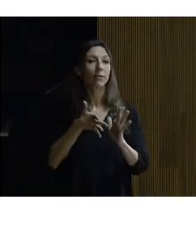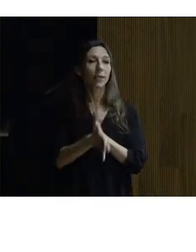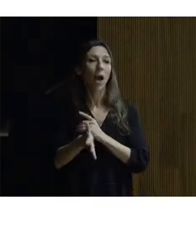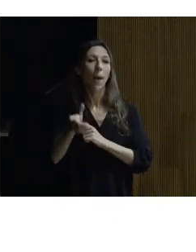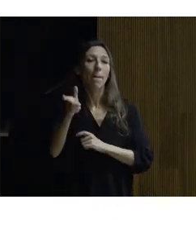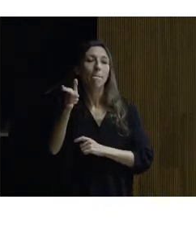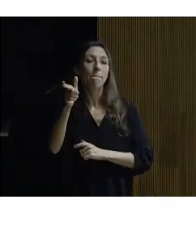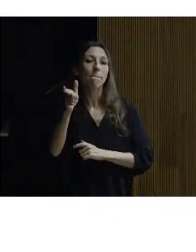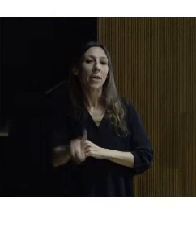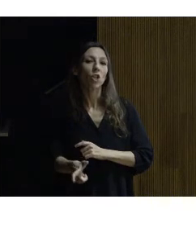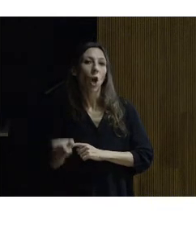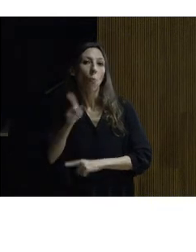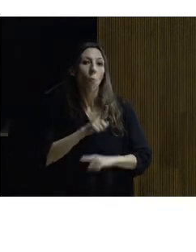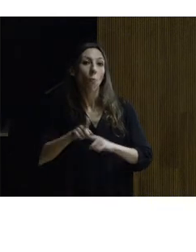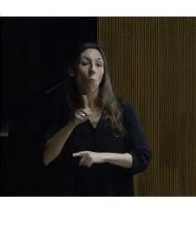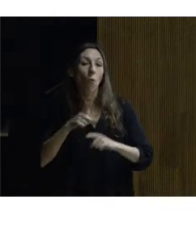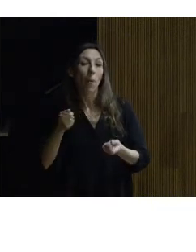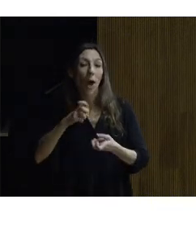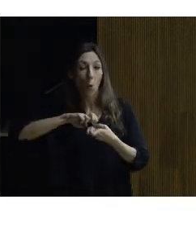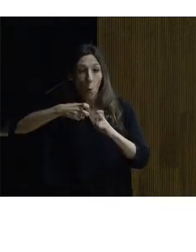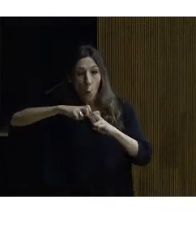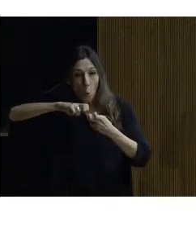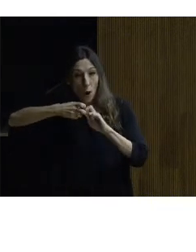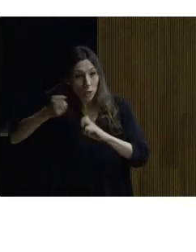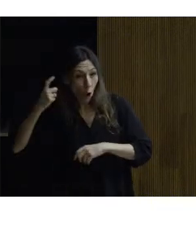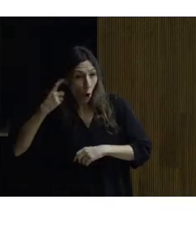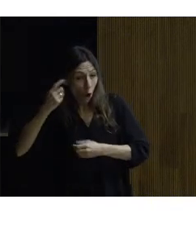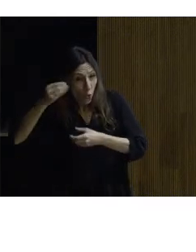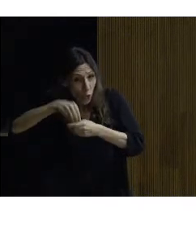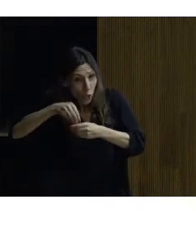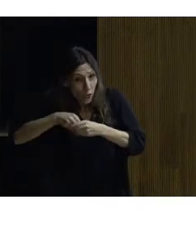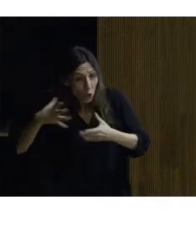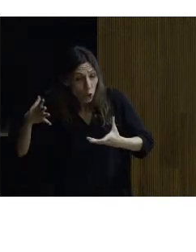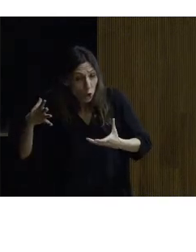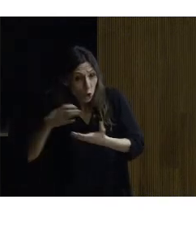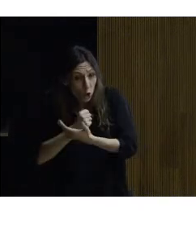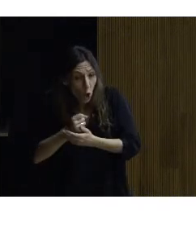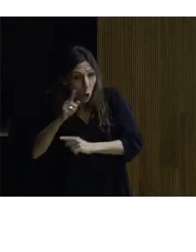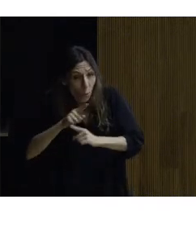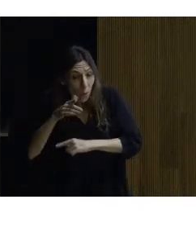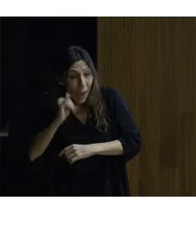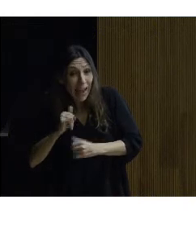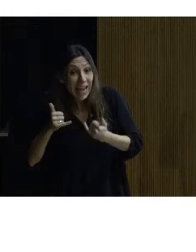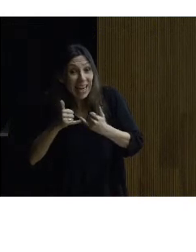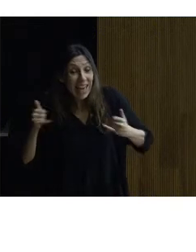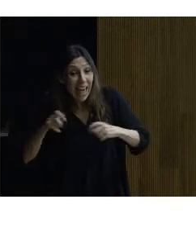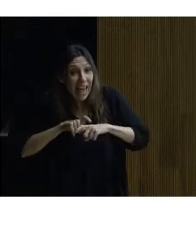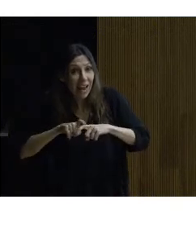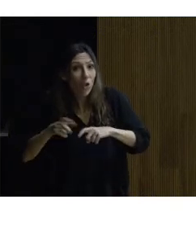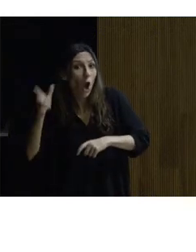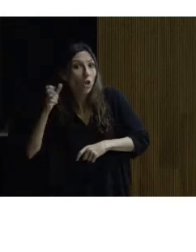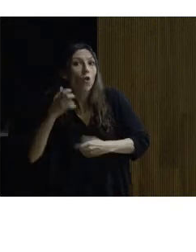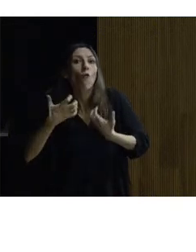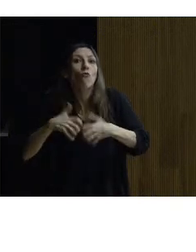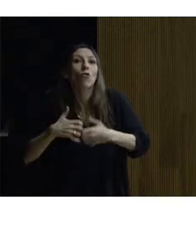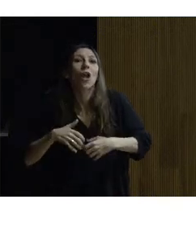en todo el sistema en toda la cadena de huesecillos del oído su nervio auditivo funciona y entonces lo que se hace es conectar a través